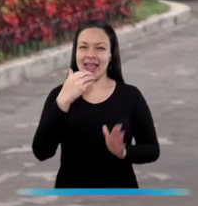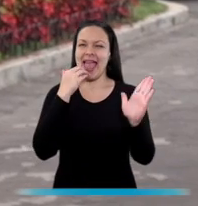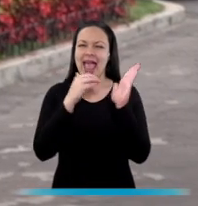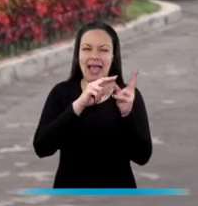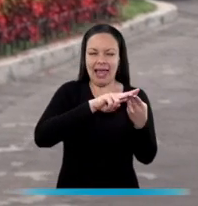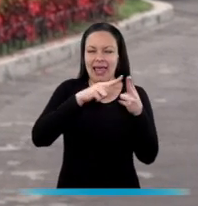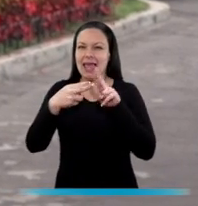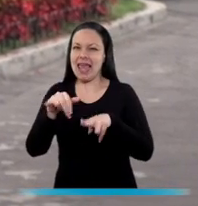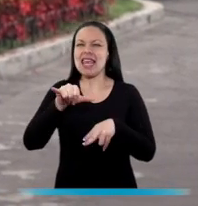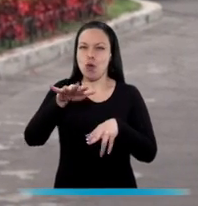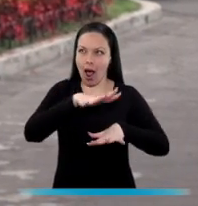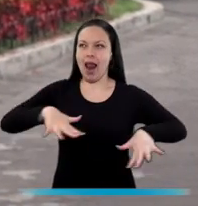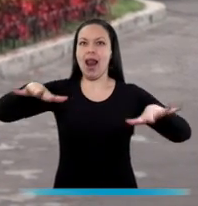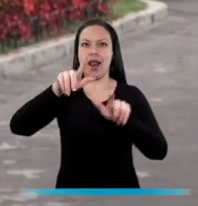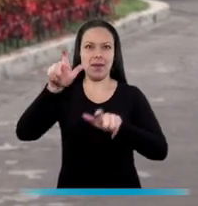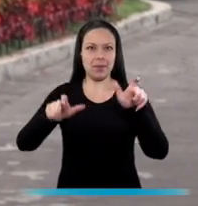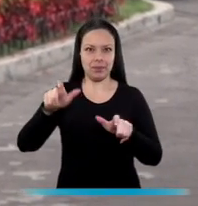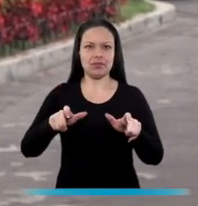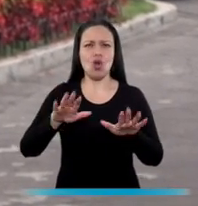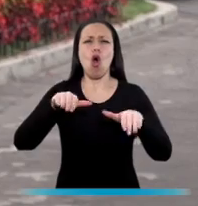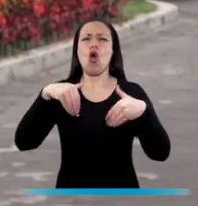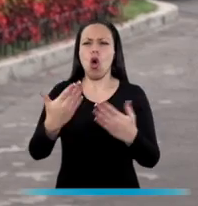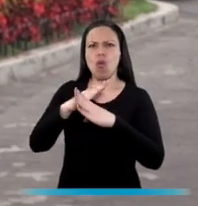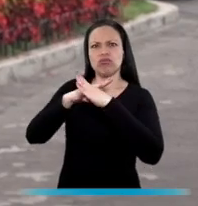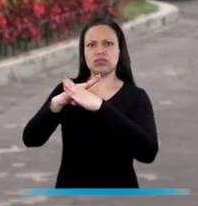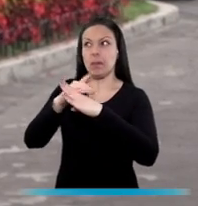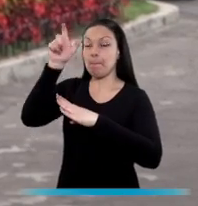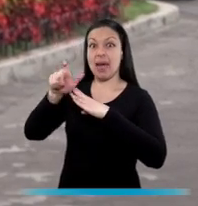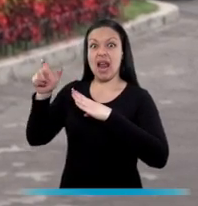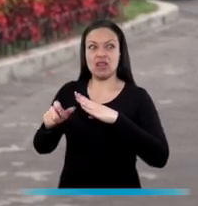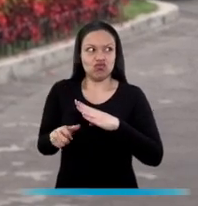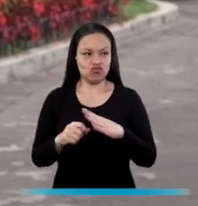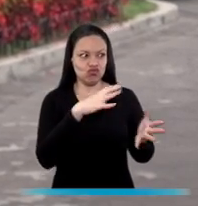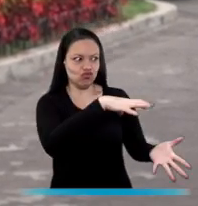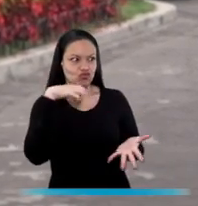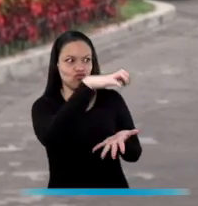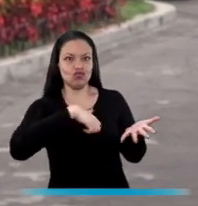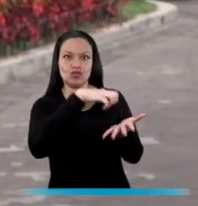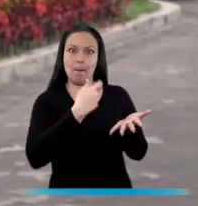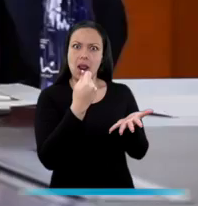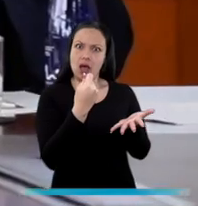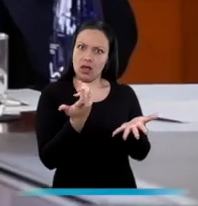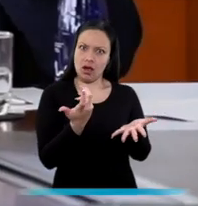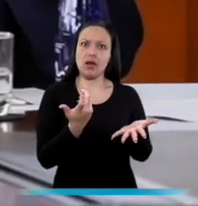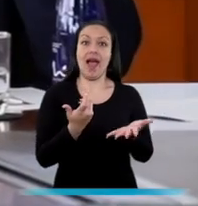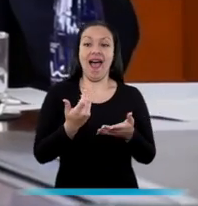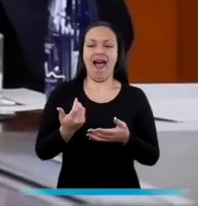Algo similar pasa en la vida pública. ¿Cuál es la mejor manera de prevenir que los corruptos se embolsillen el dinero de todos?